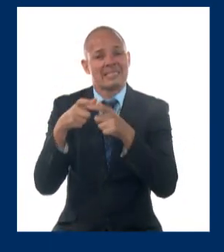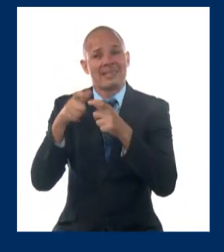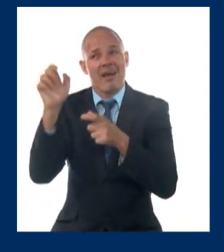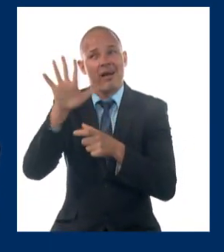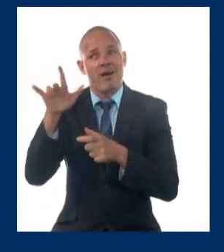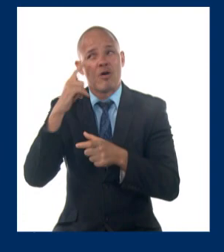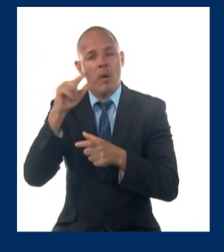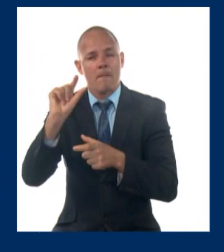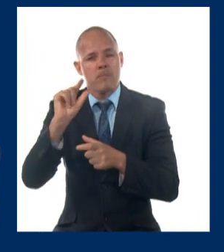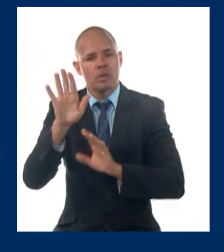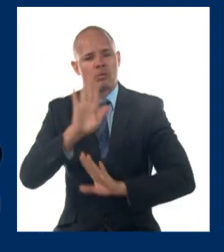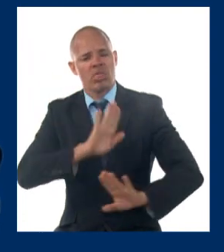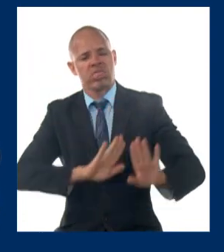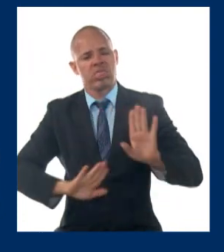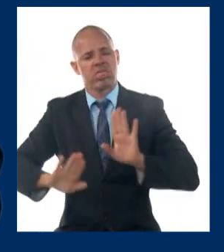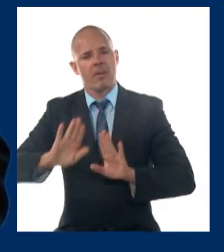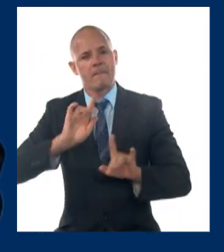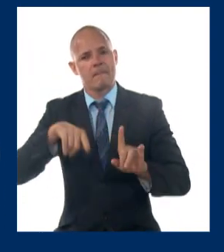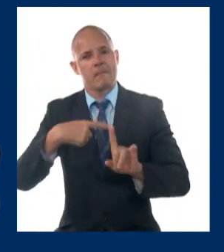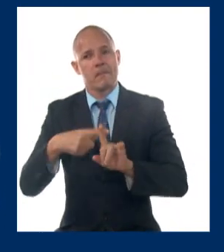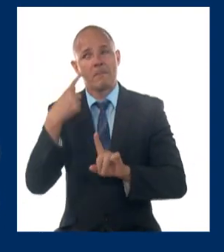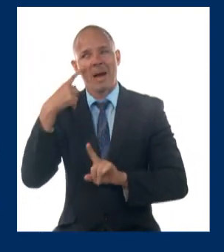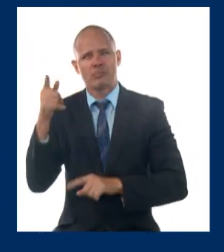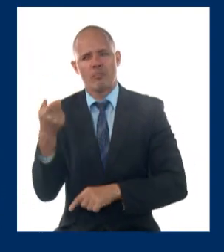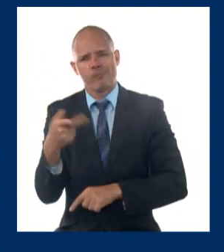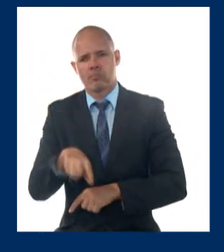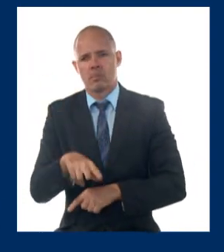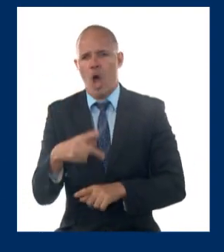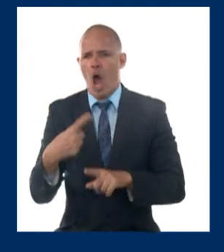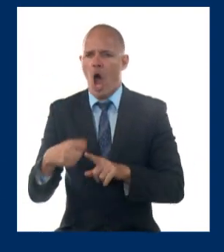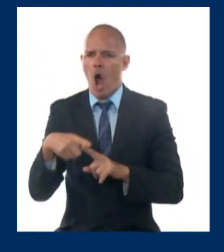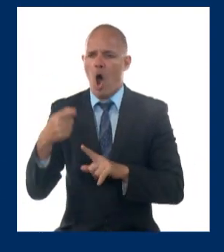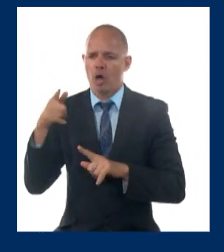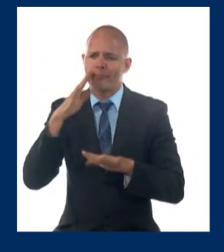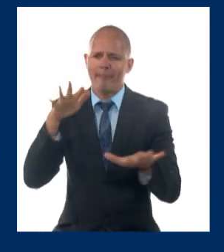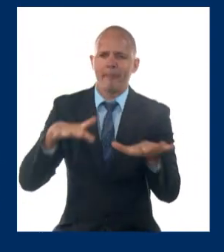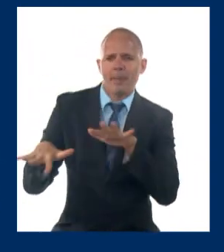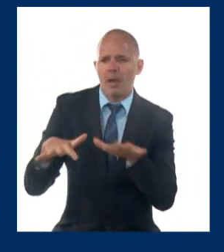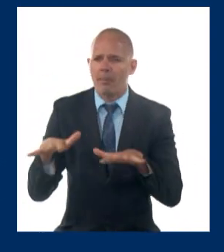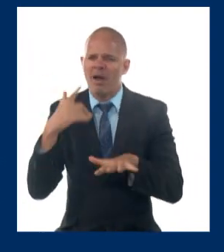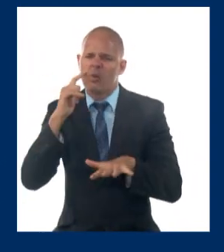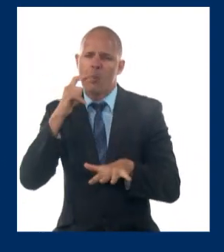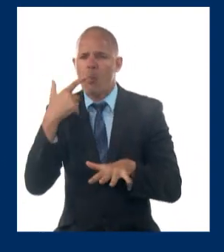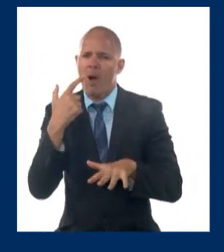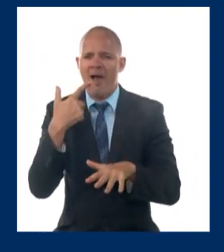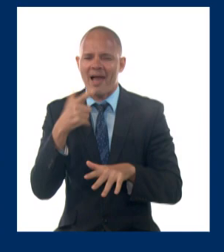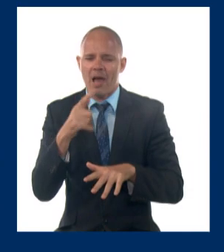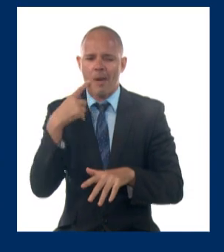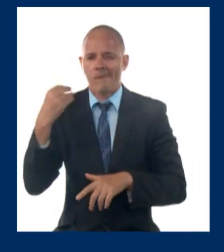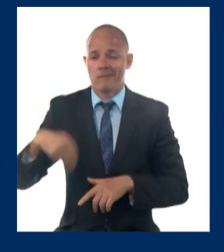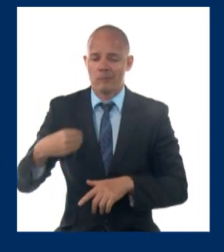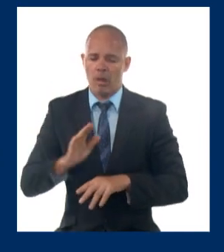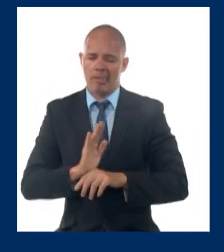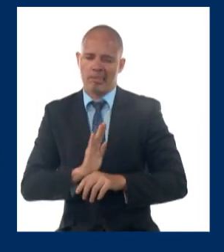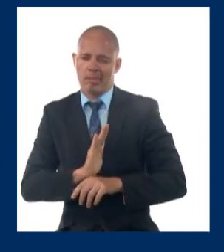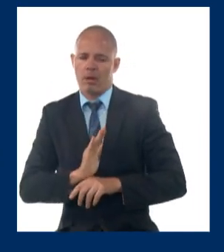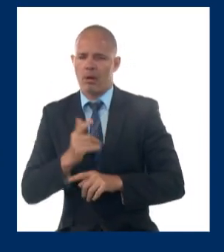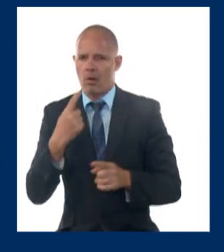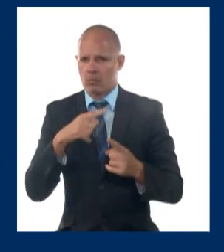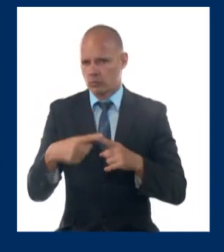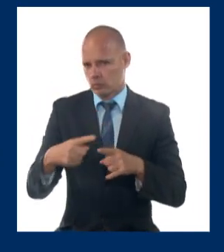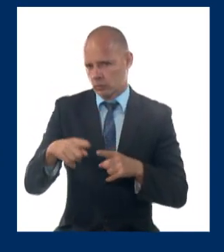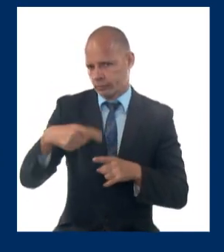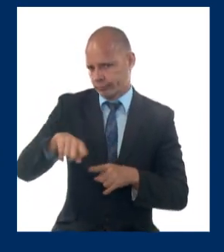manipuladora de la Unión Europea en la preparación de la Cumbre ponen en serio riesgo el éxito de la reunión.